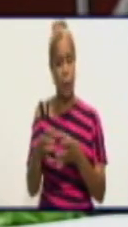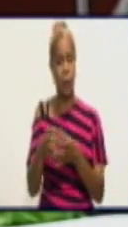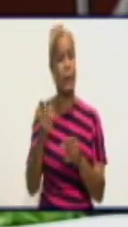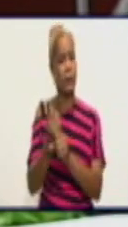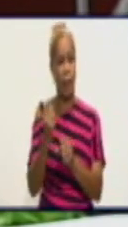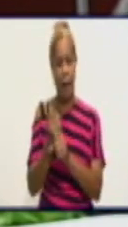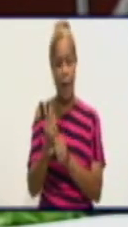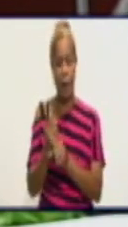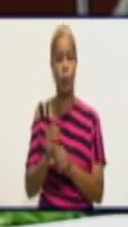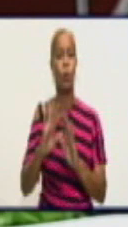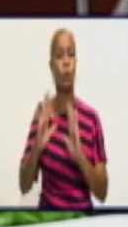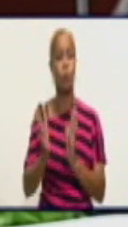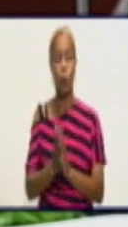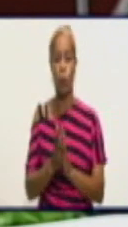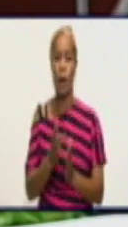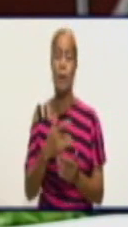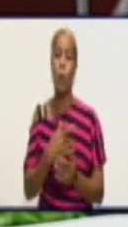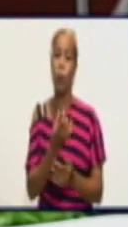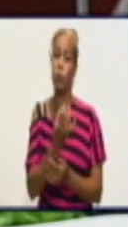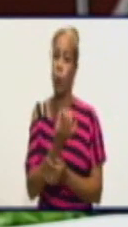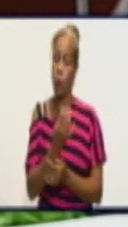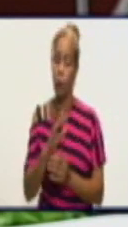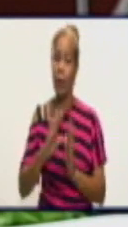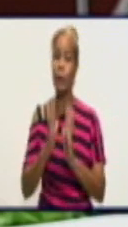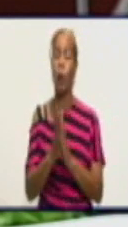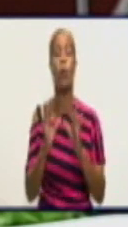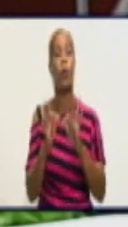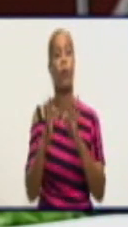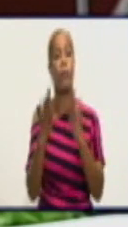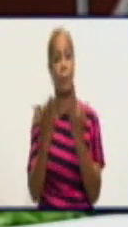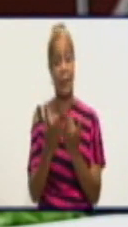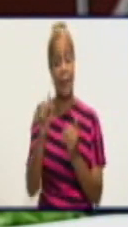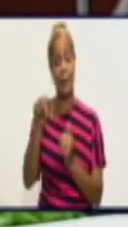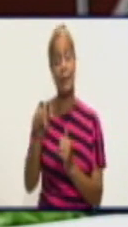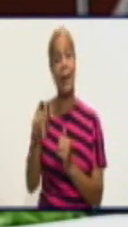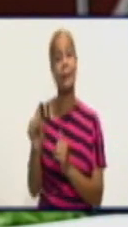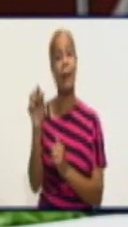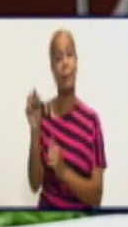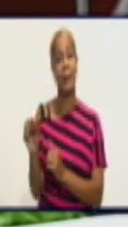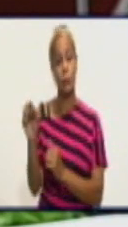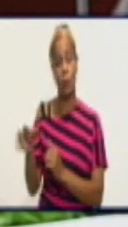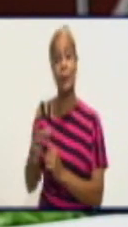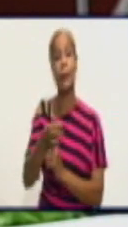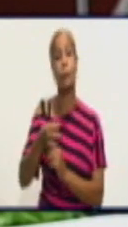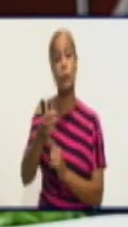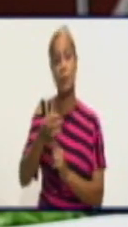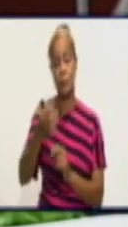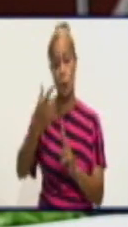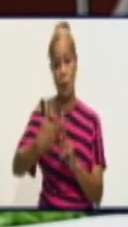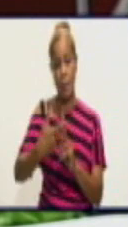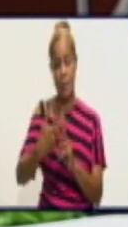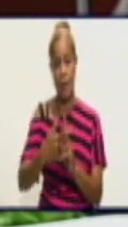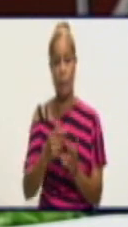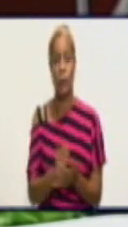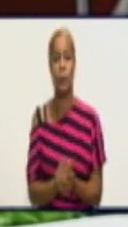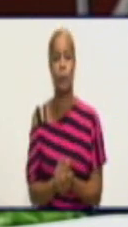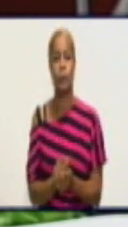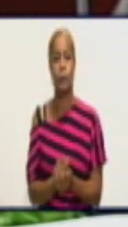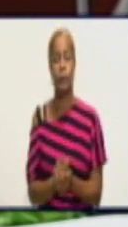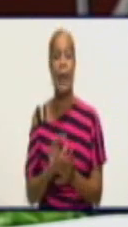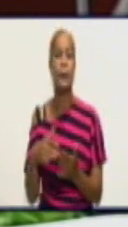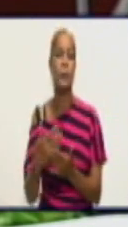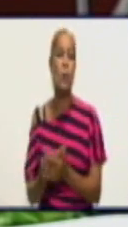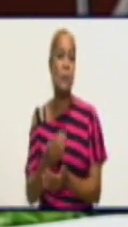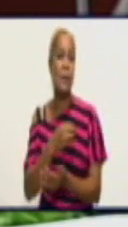nuestras más sentidas condolencias a la familia de esta persona del municipio de Bayamo. Doctora,